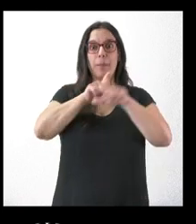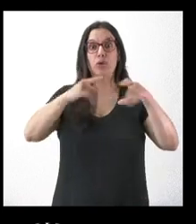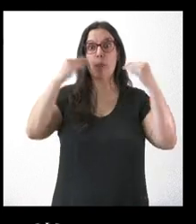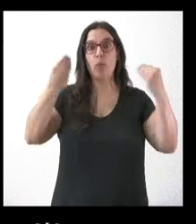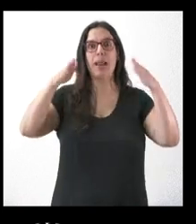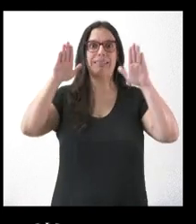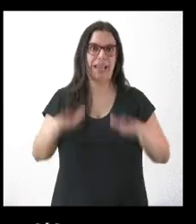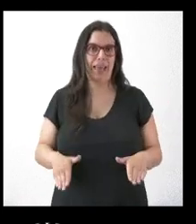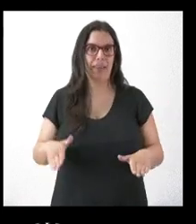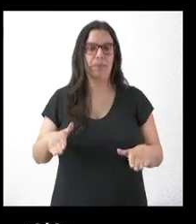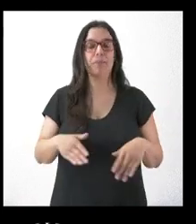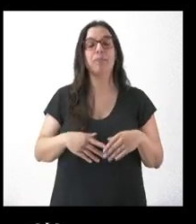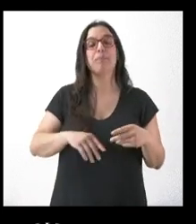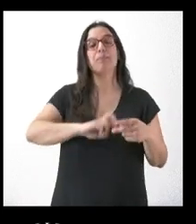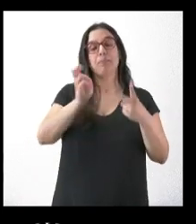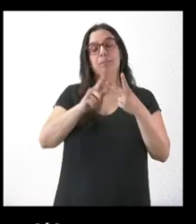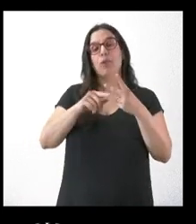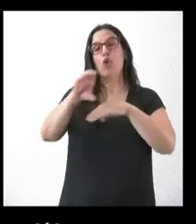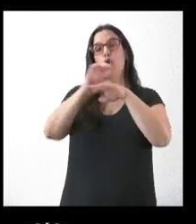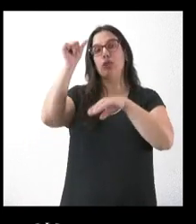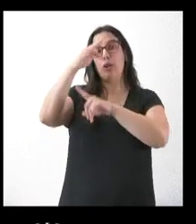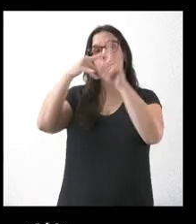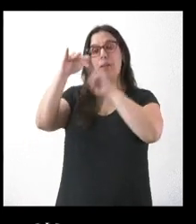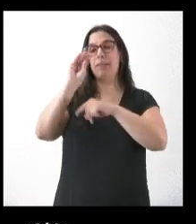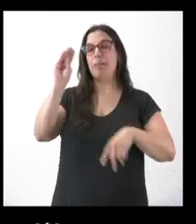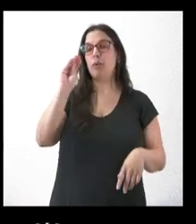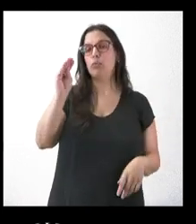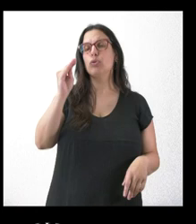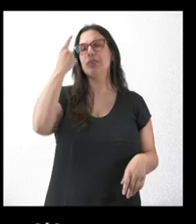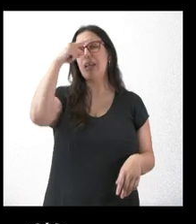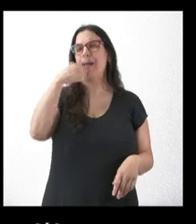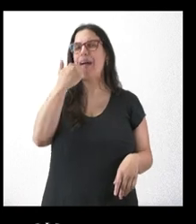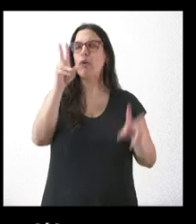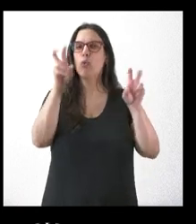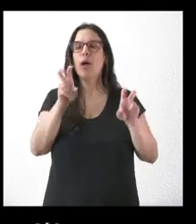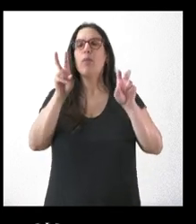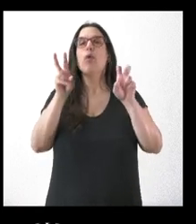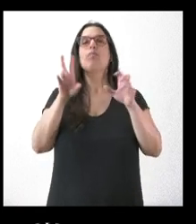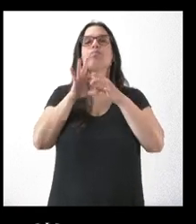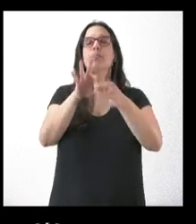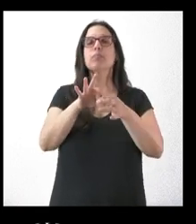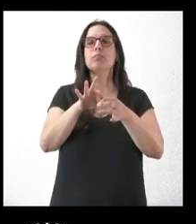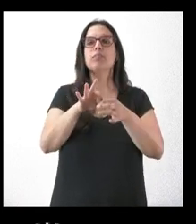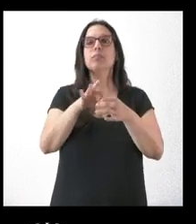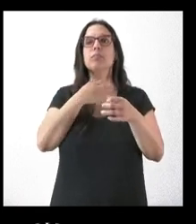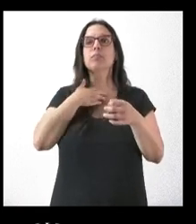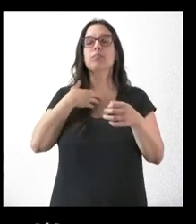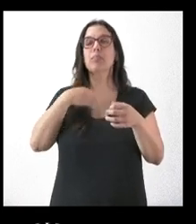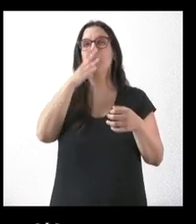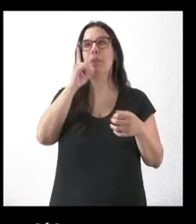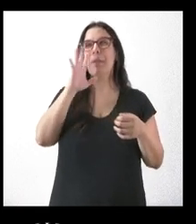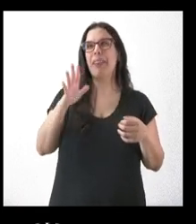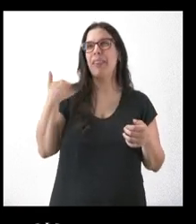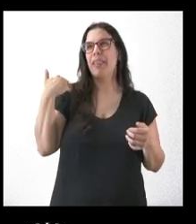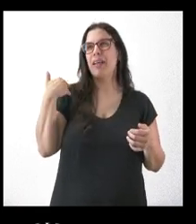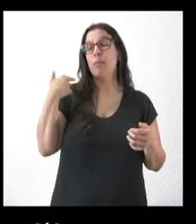Y ya para el consejero de Medio Ambiente me gustaría saber si hay alguna novedad respecto al PEMA porque si no me fallan los cálculos